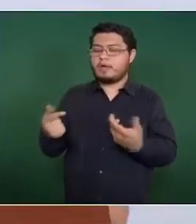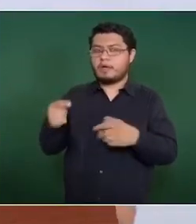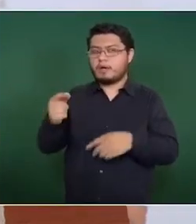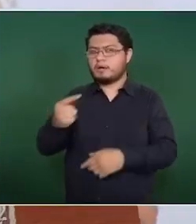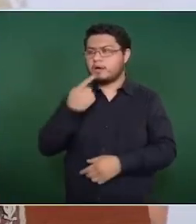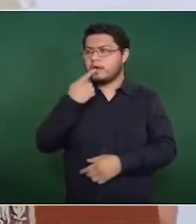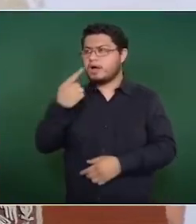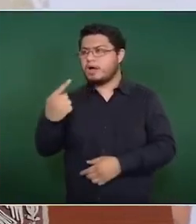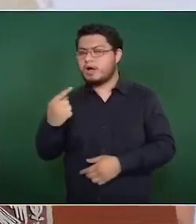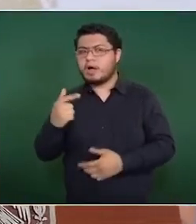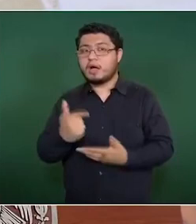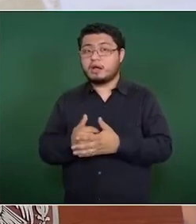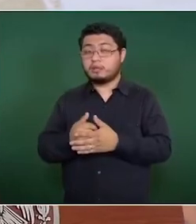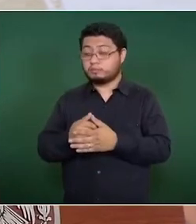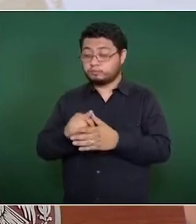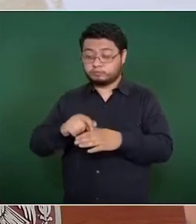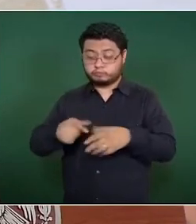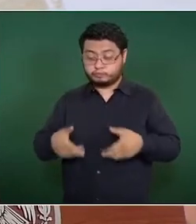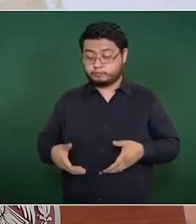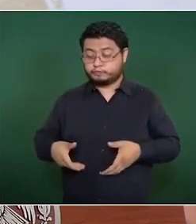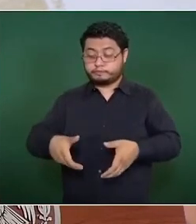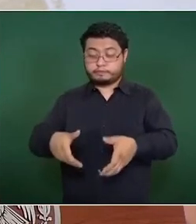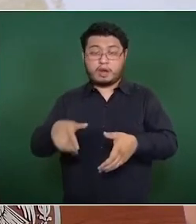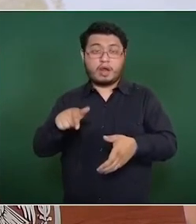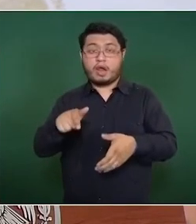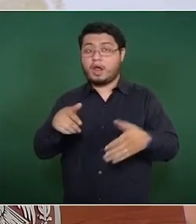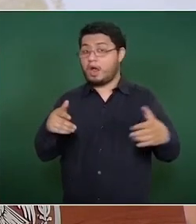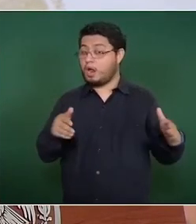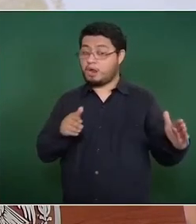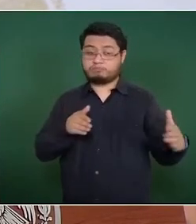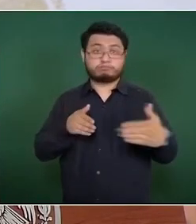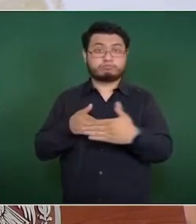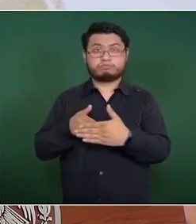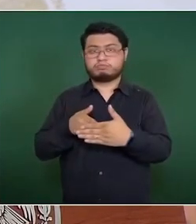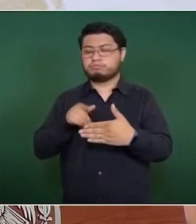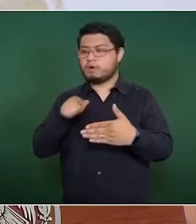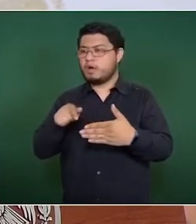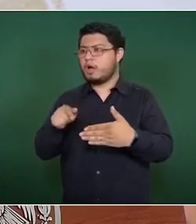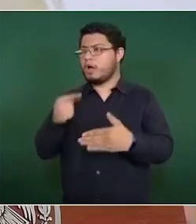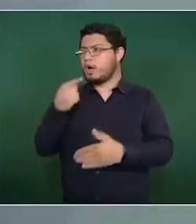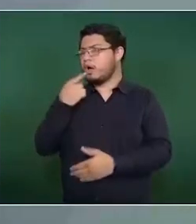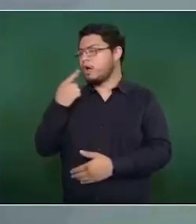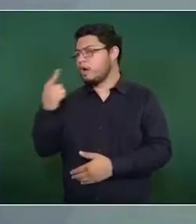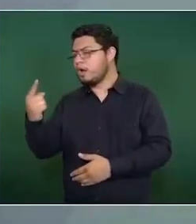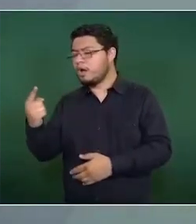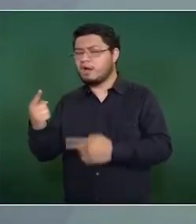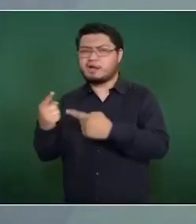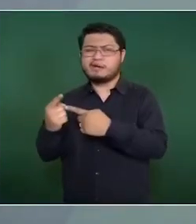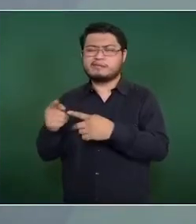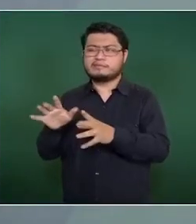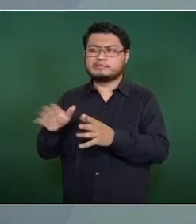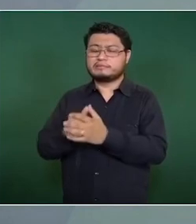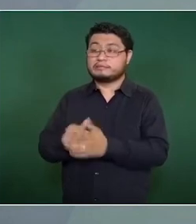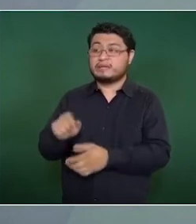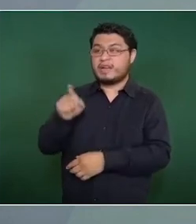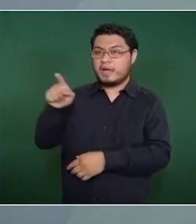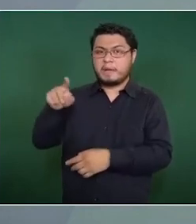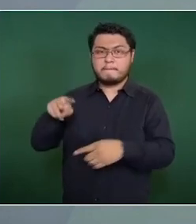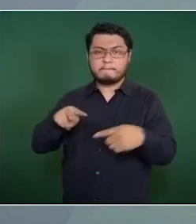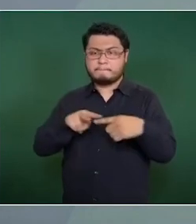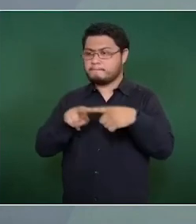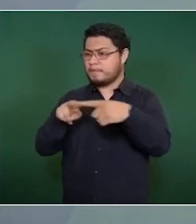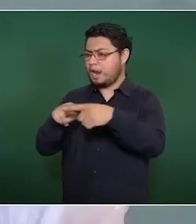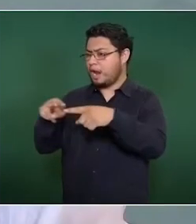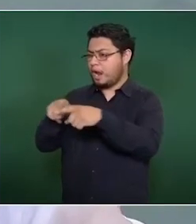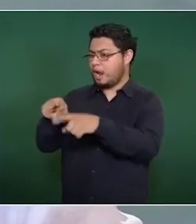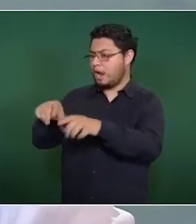bloqueen plazas, el que prohíban